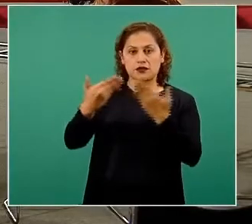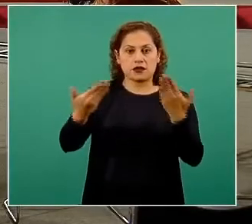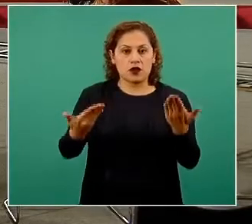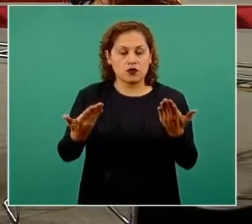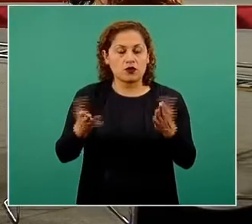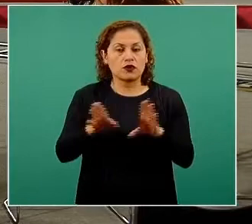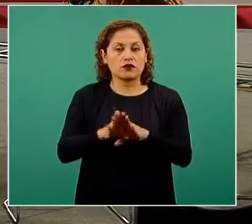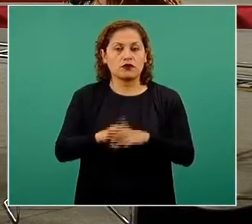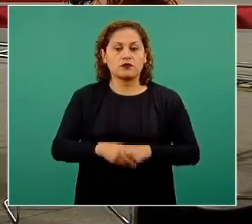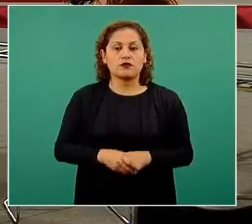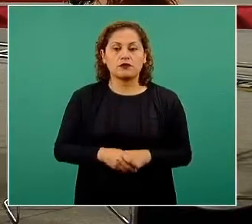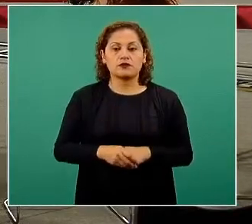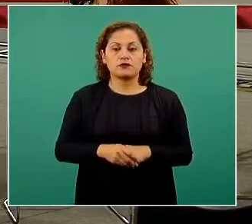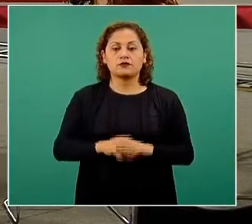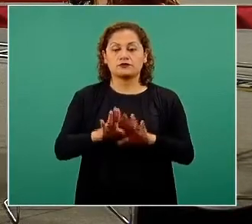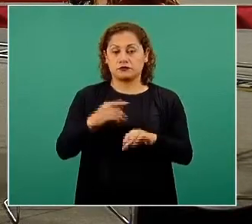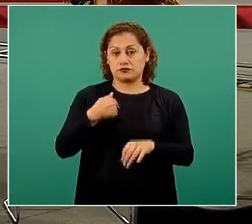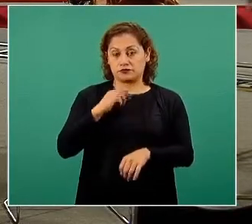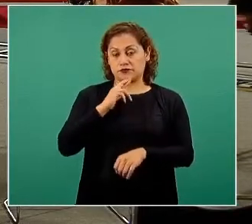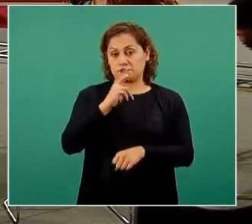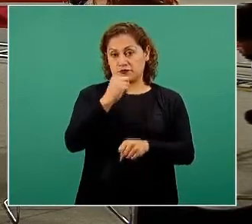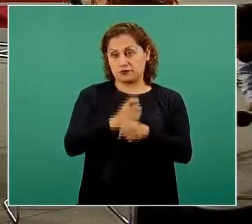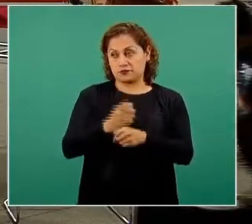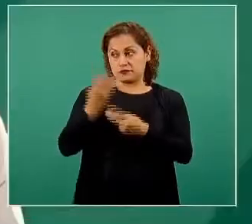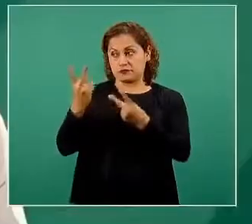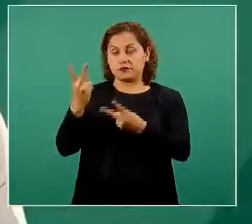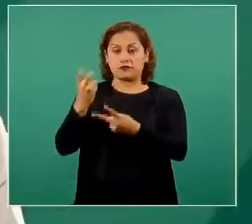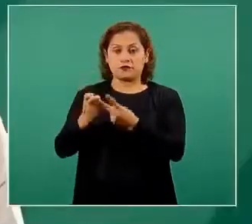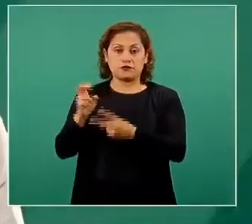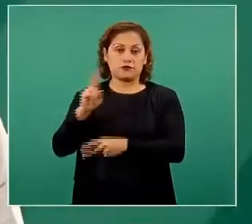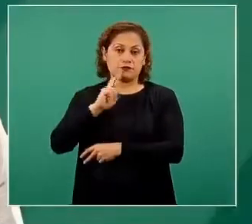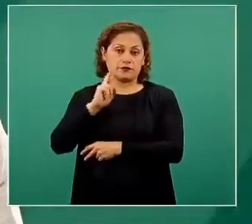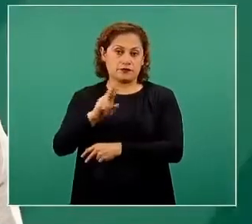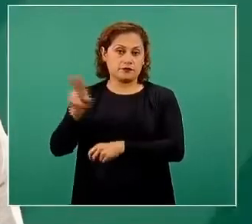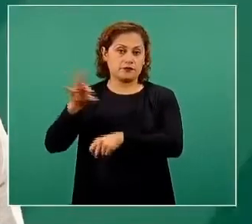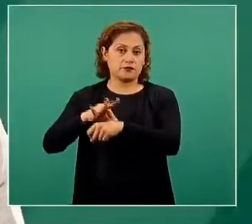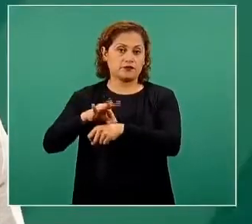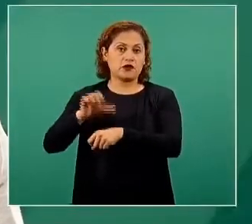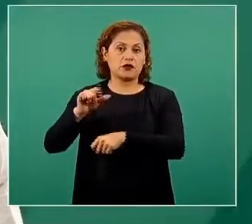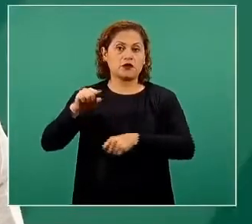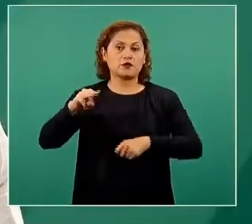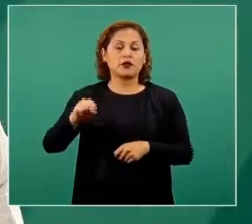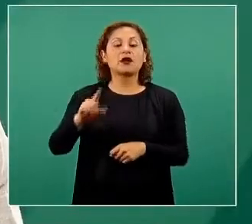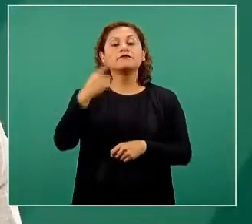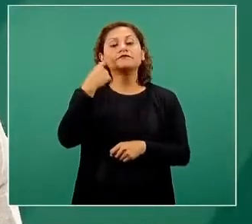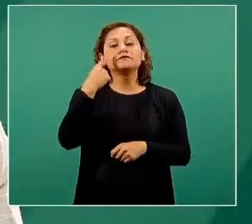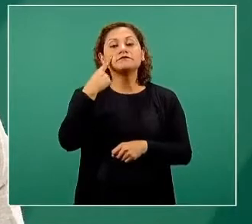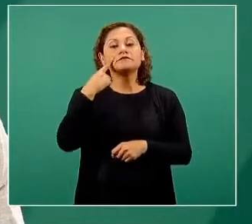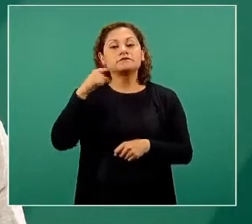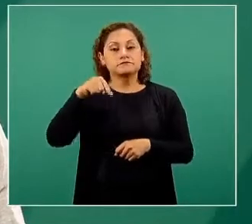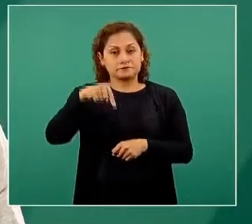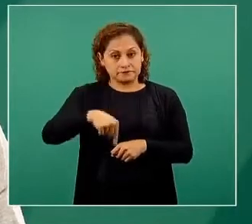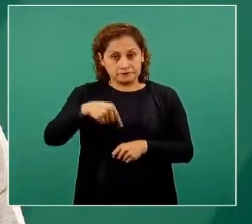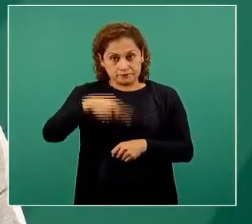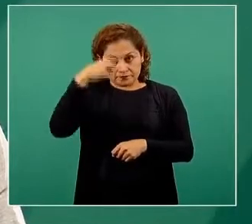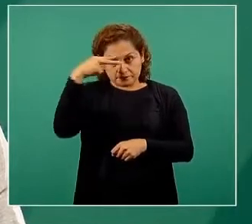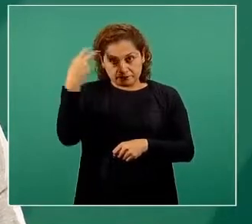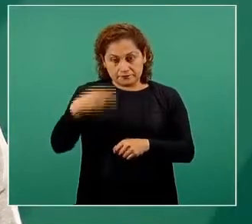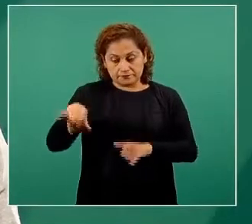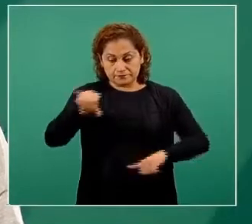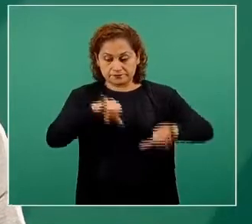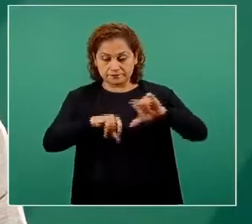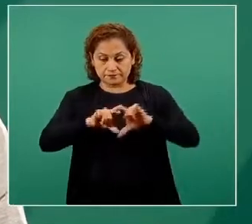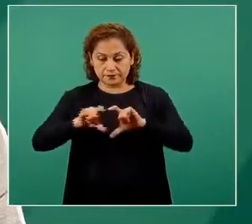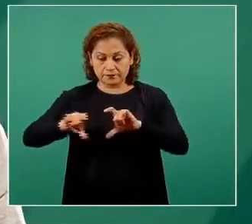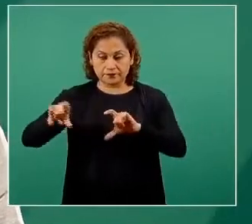y dejamos que el doctor Alomía conteste lo segundo. Los beneficios son múltiples. Entonces, podríamos mencionar algunos en términos generales para el caso de